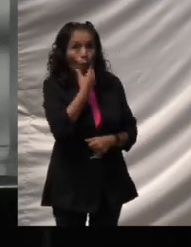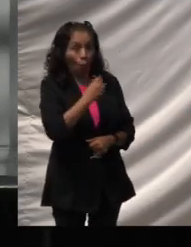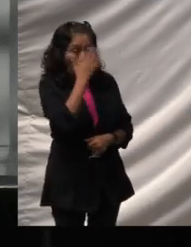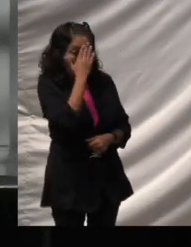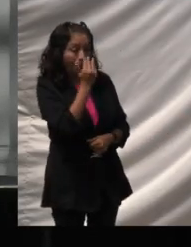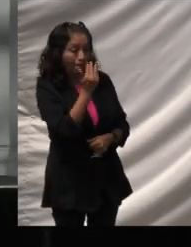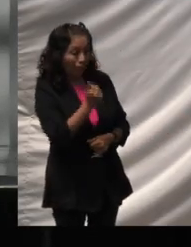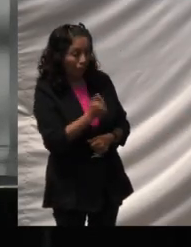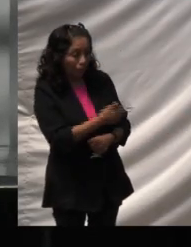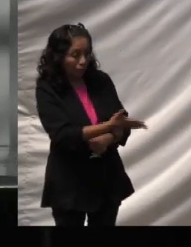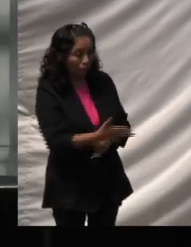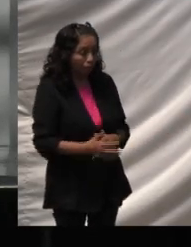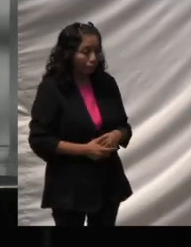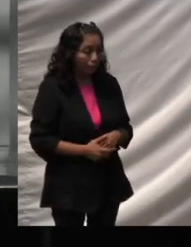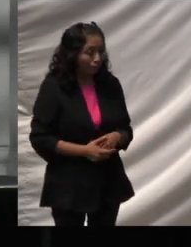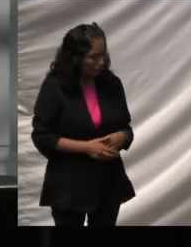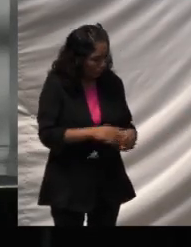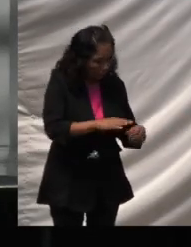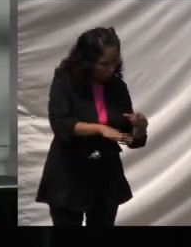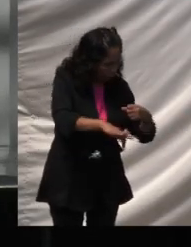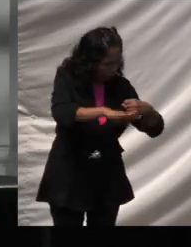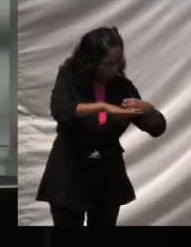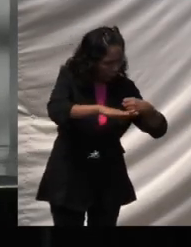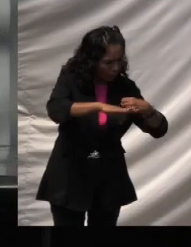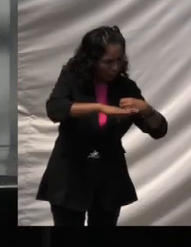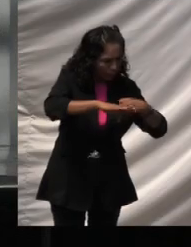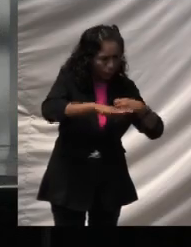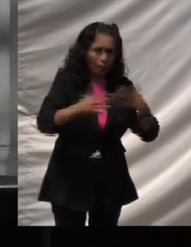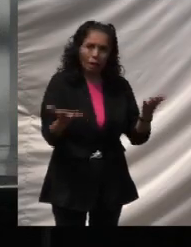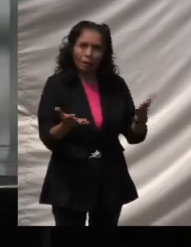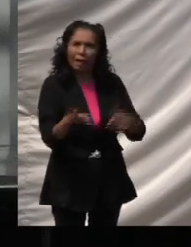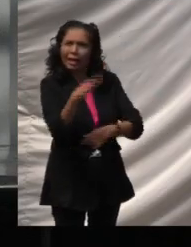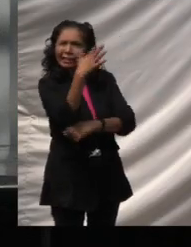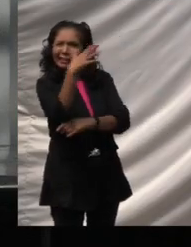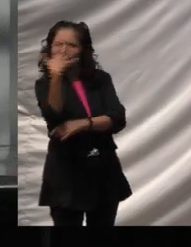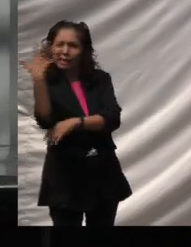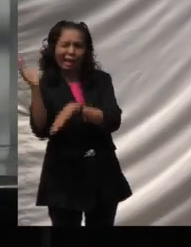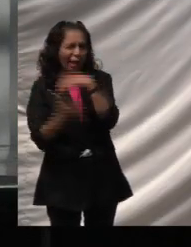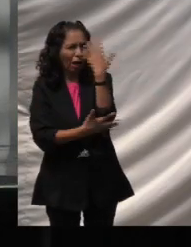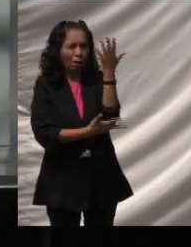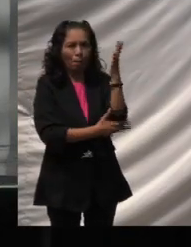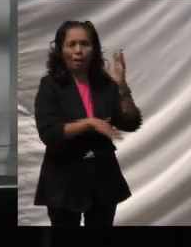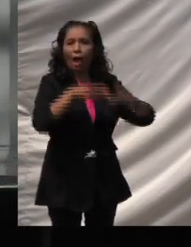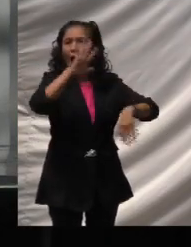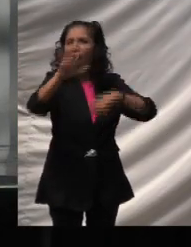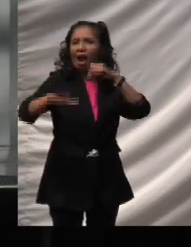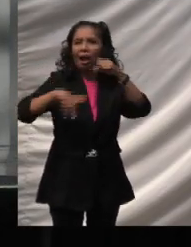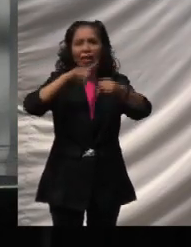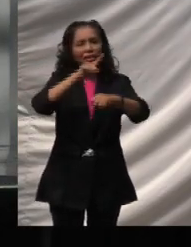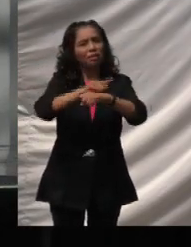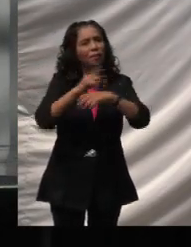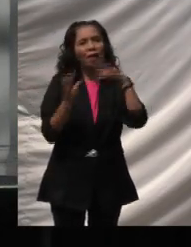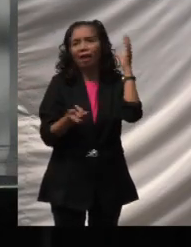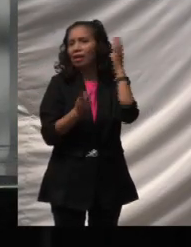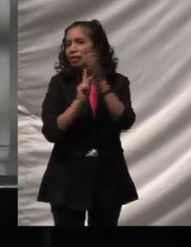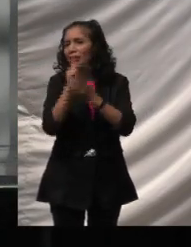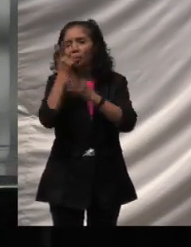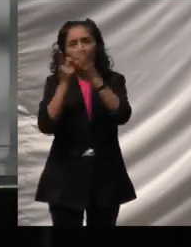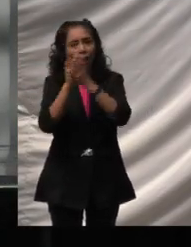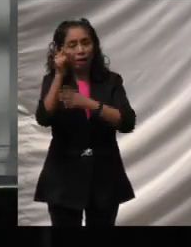vio que cerca de esas costas había mucha selva con animales, árboles y plantas.